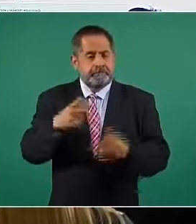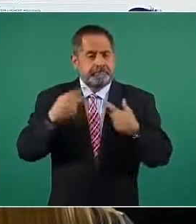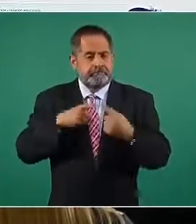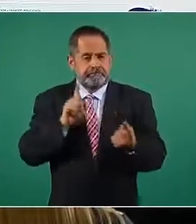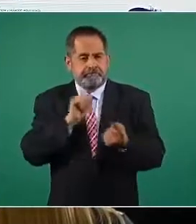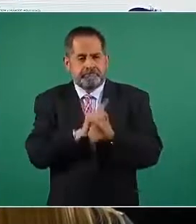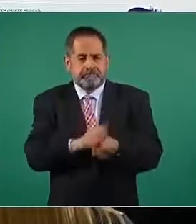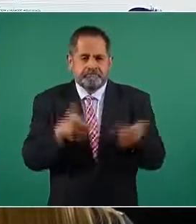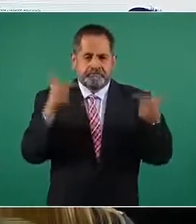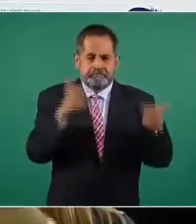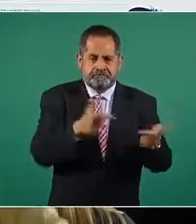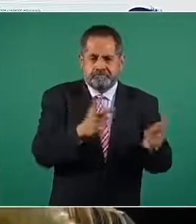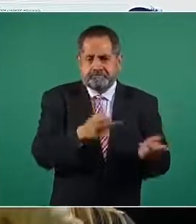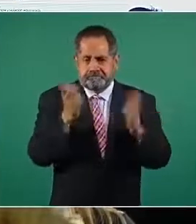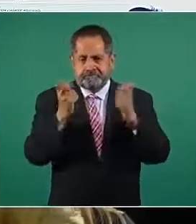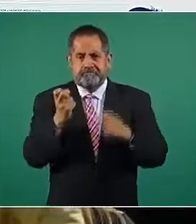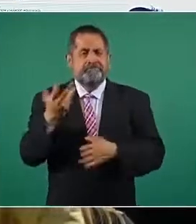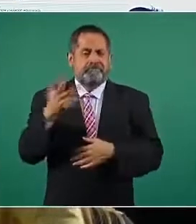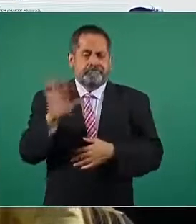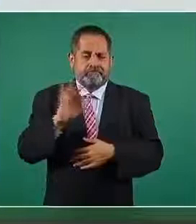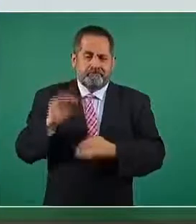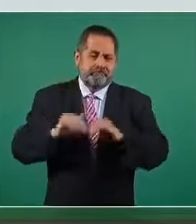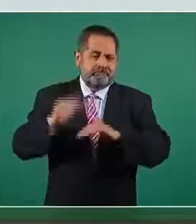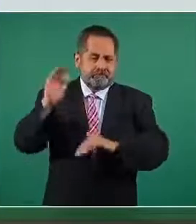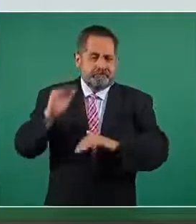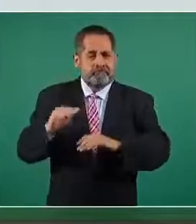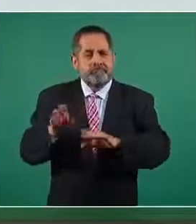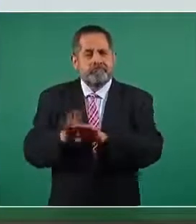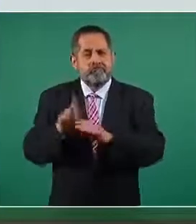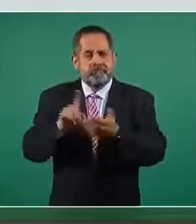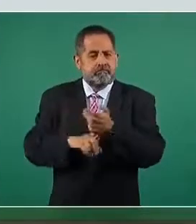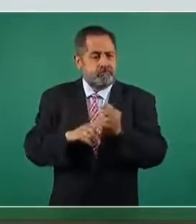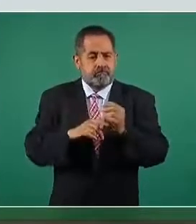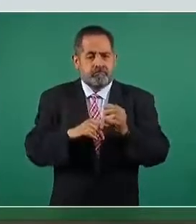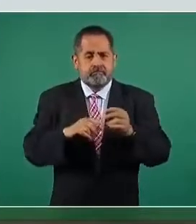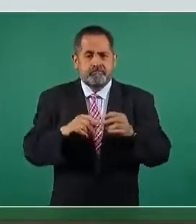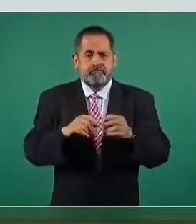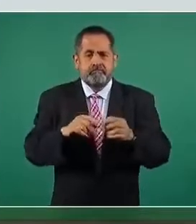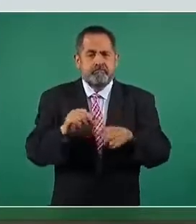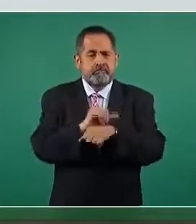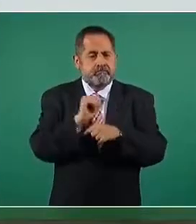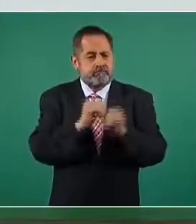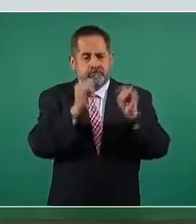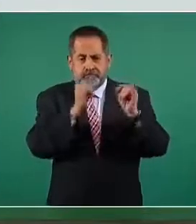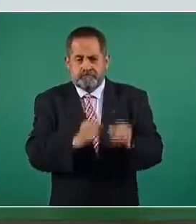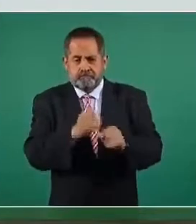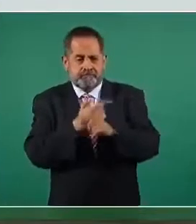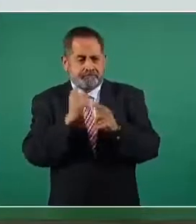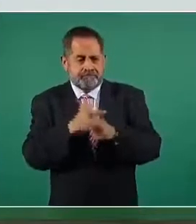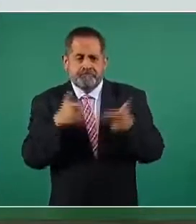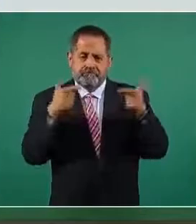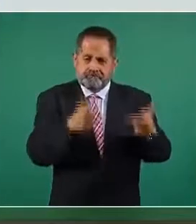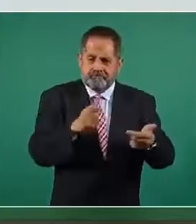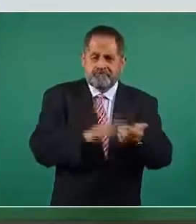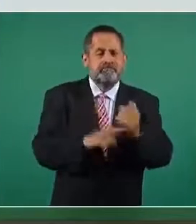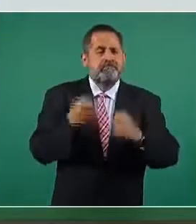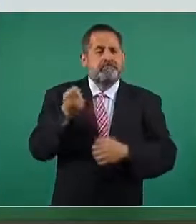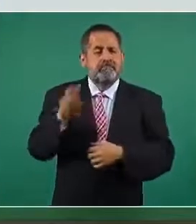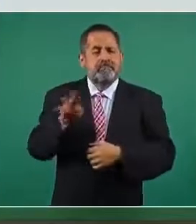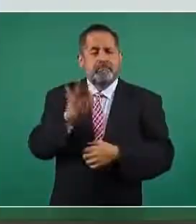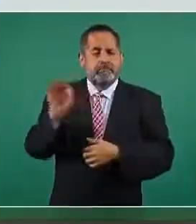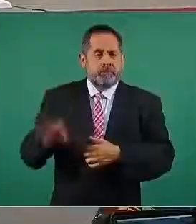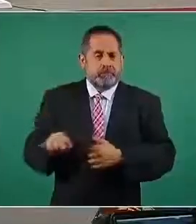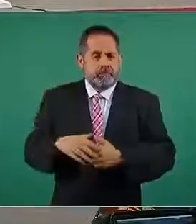subió diez por ciento y en el robo a transporte individual diecinueve por ciento. Estos son los